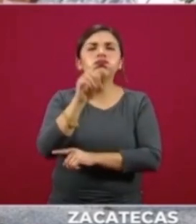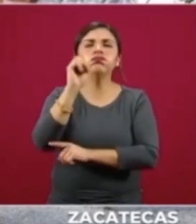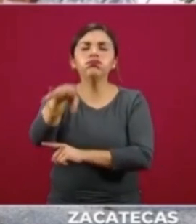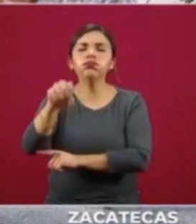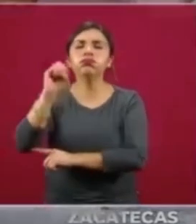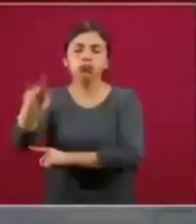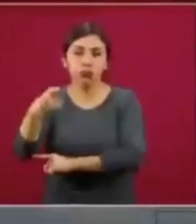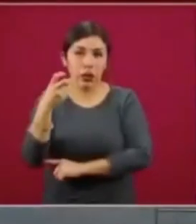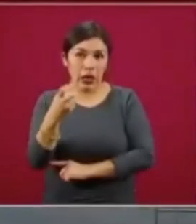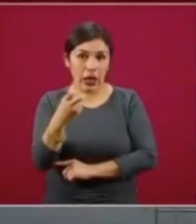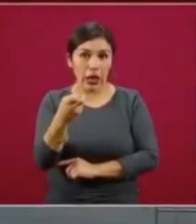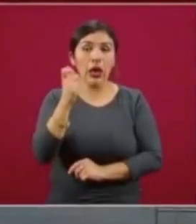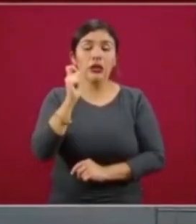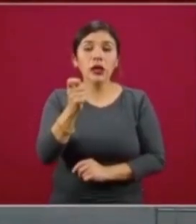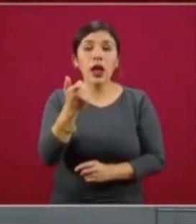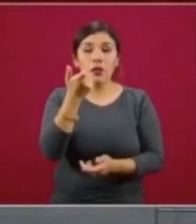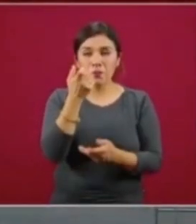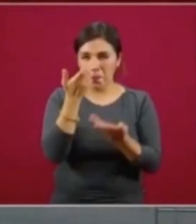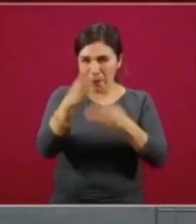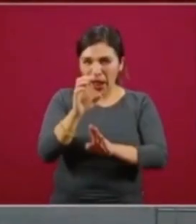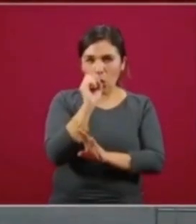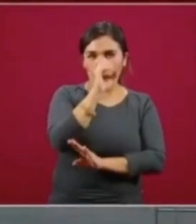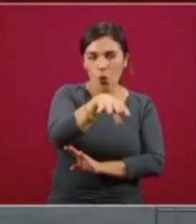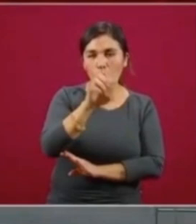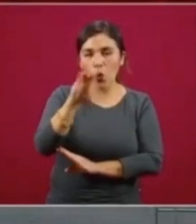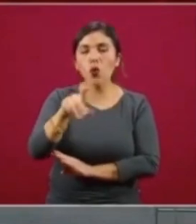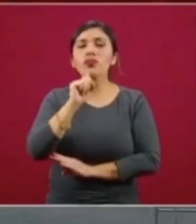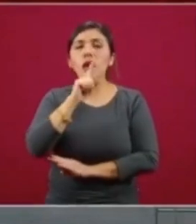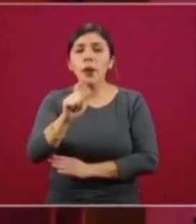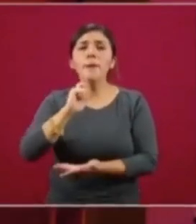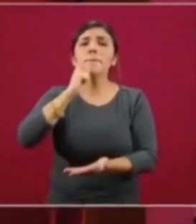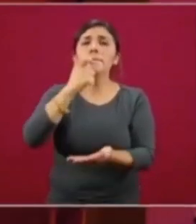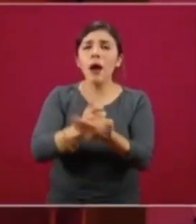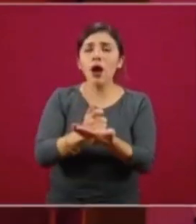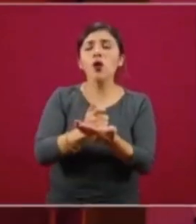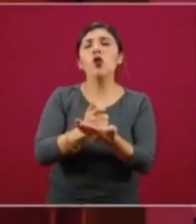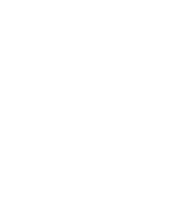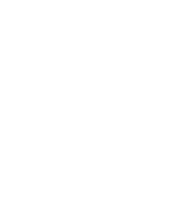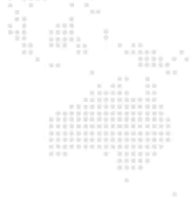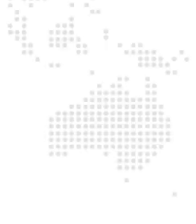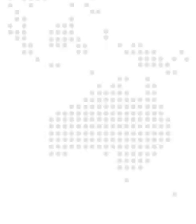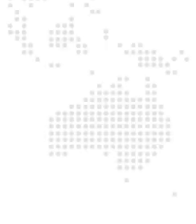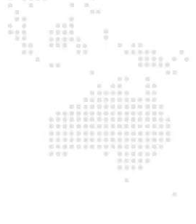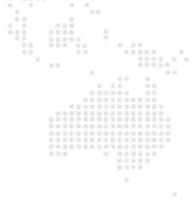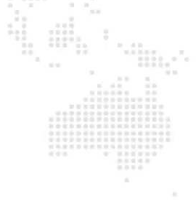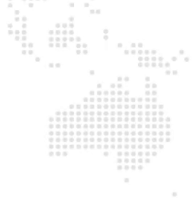recursos incluye los depósitos bancarios y el pago en efectivo.